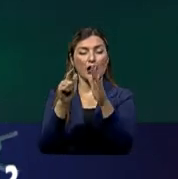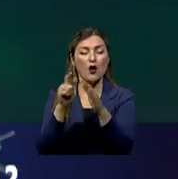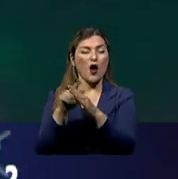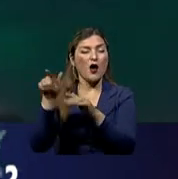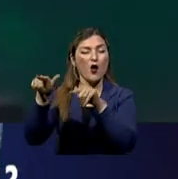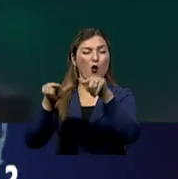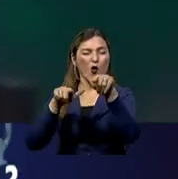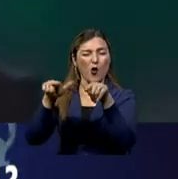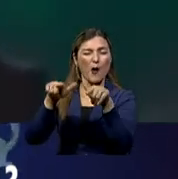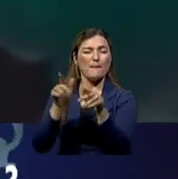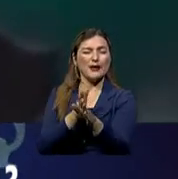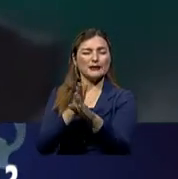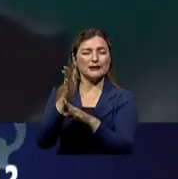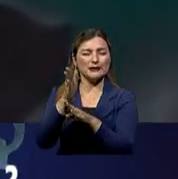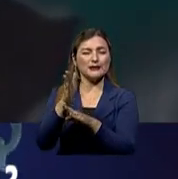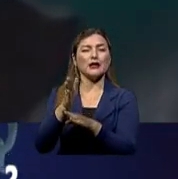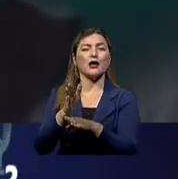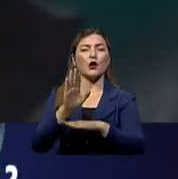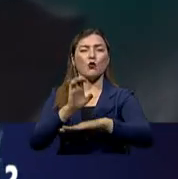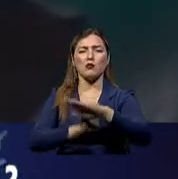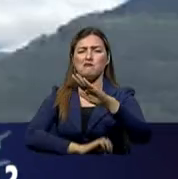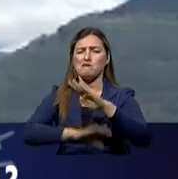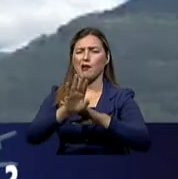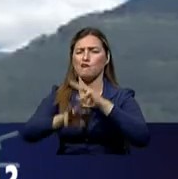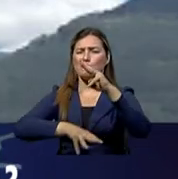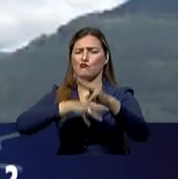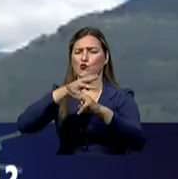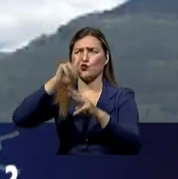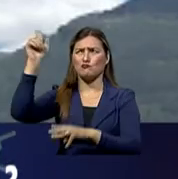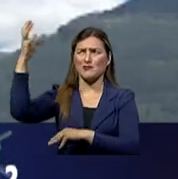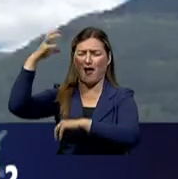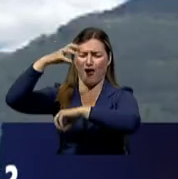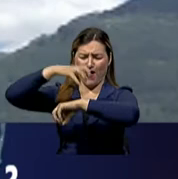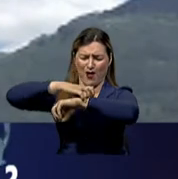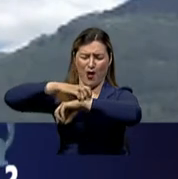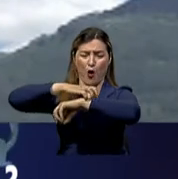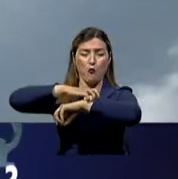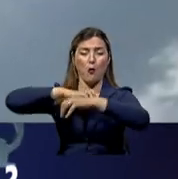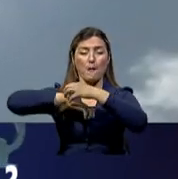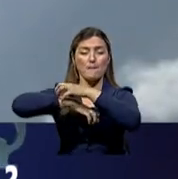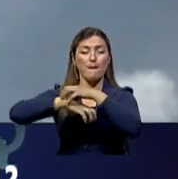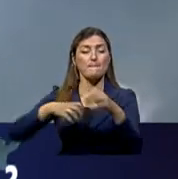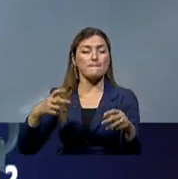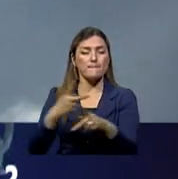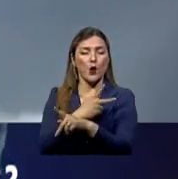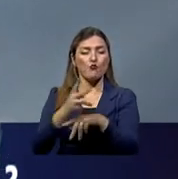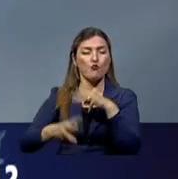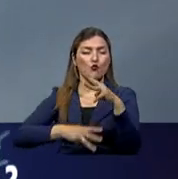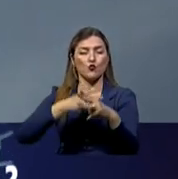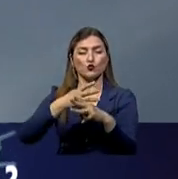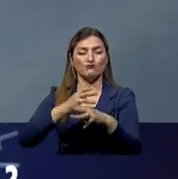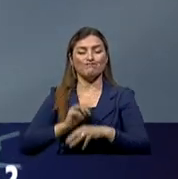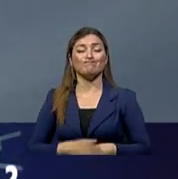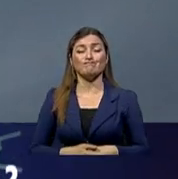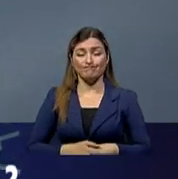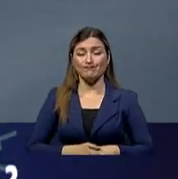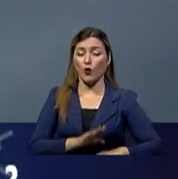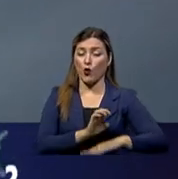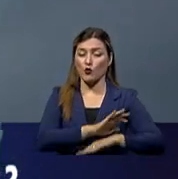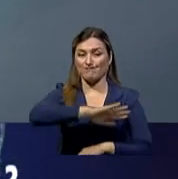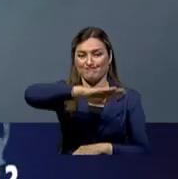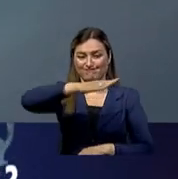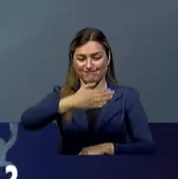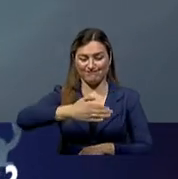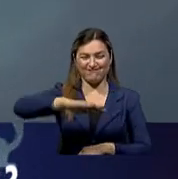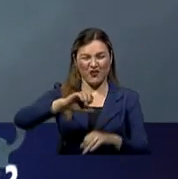aquí existe la radiación solar más alta del mundo. A esto se suma que la cordillera de los Andes pasa por el Ecuador, lo que propicia